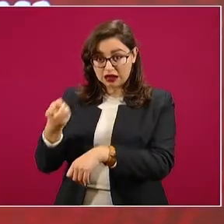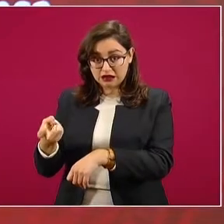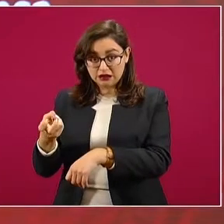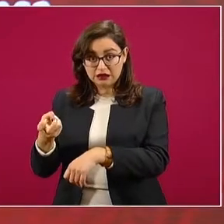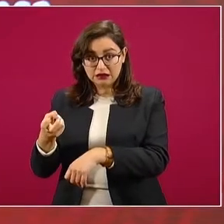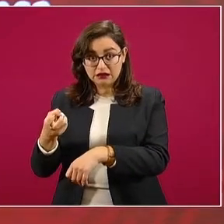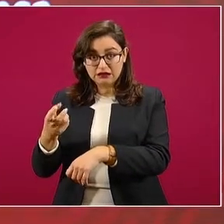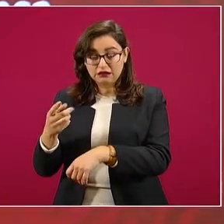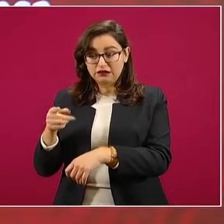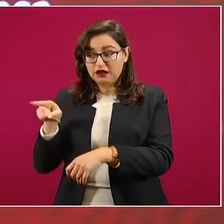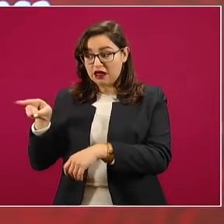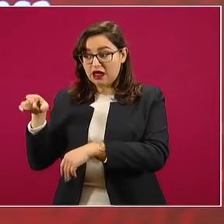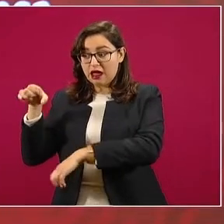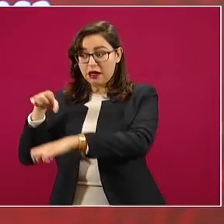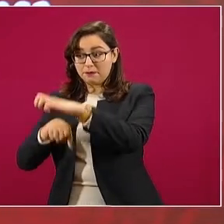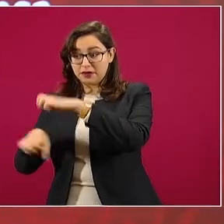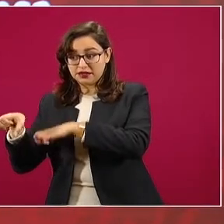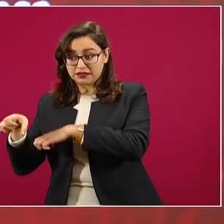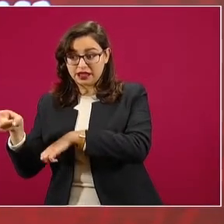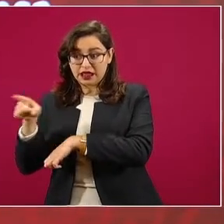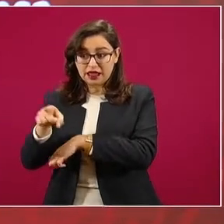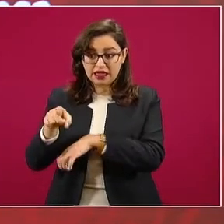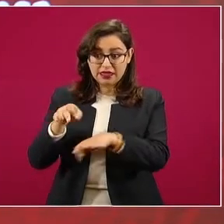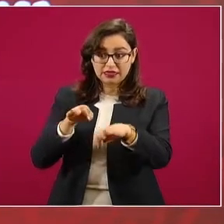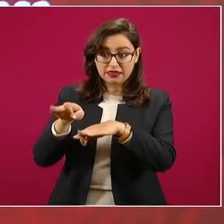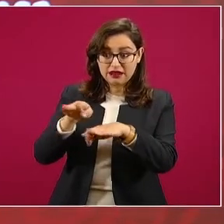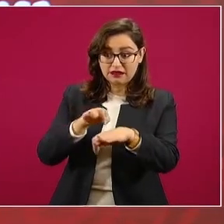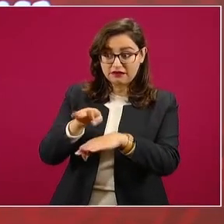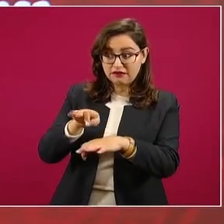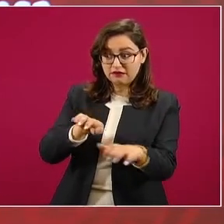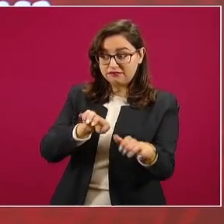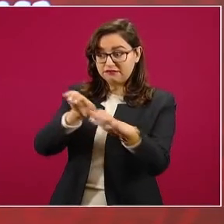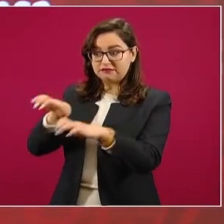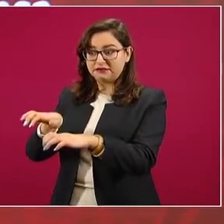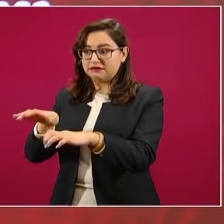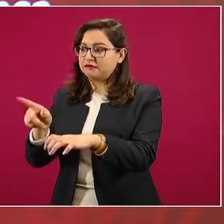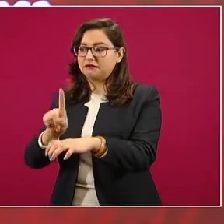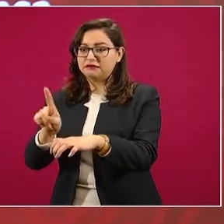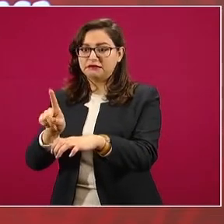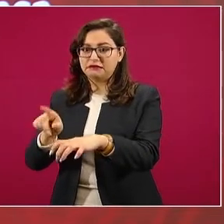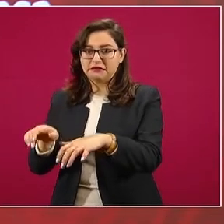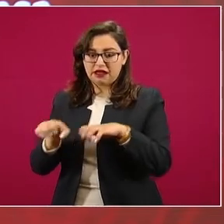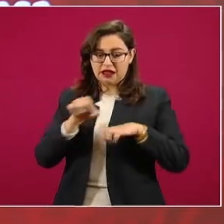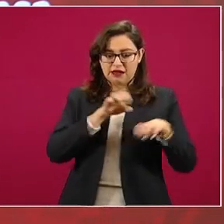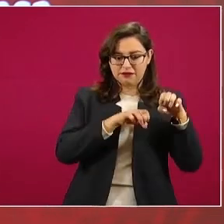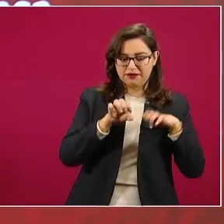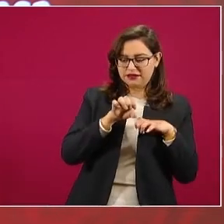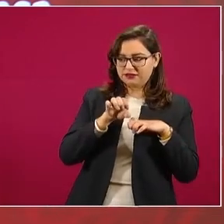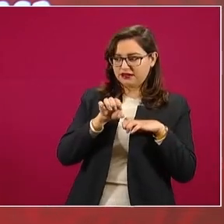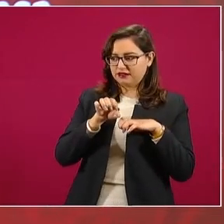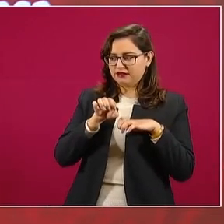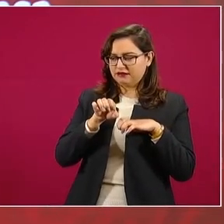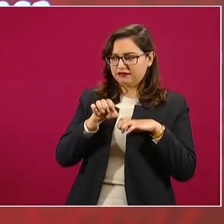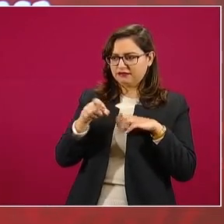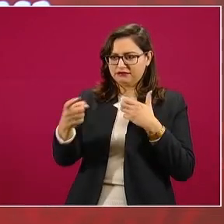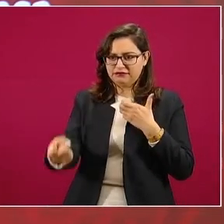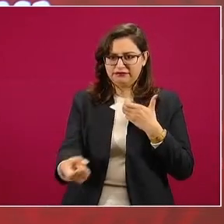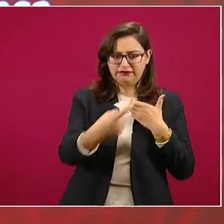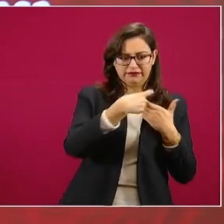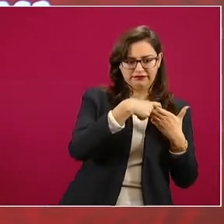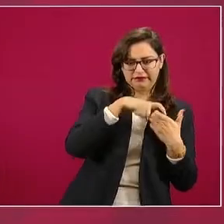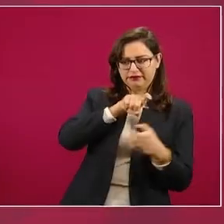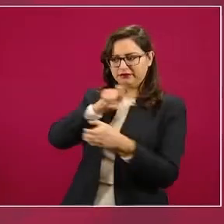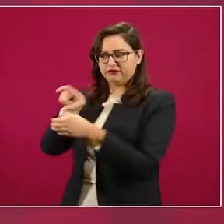para que no se le quiten prestaciones a los trabajadores,